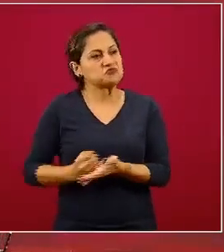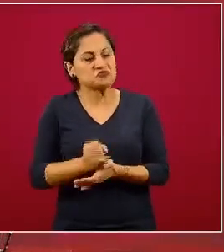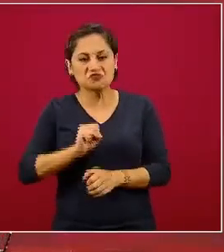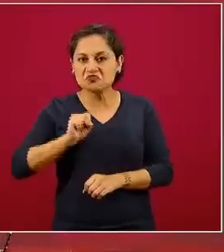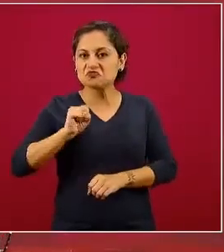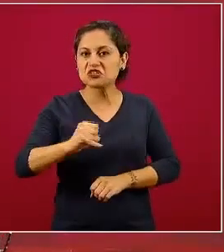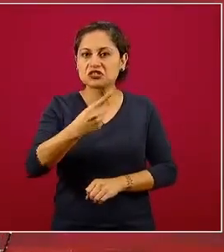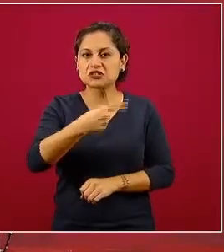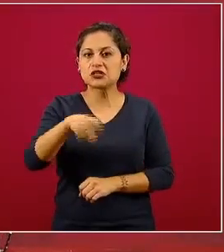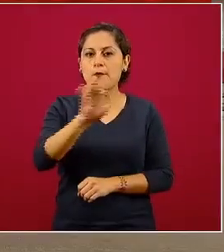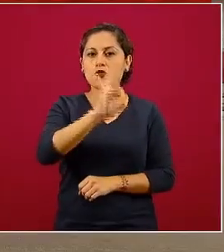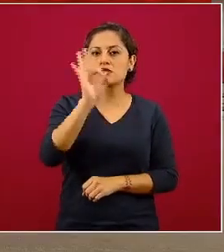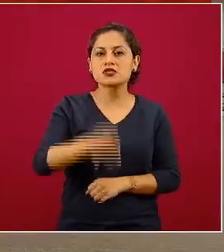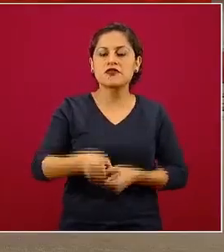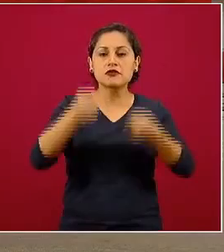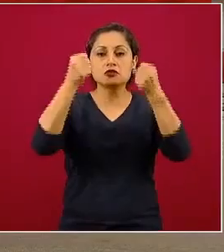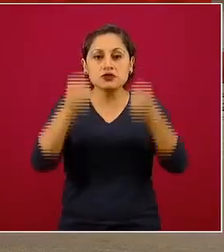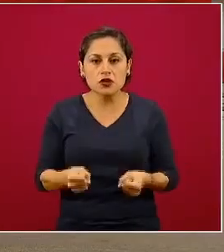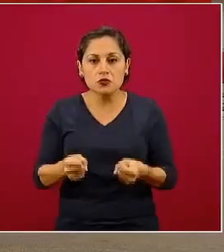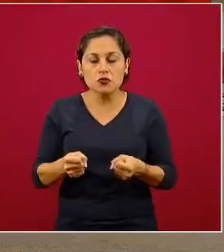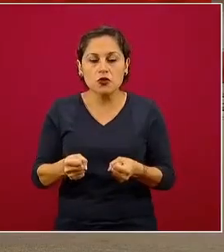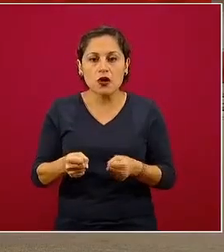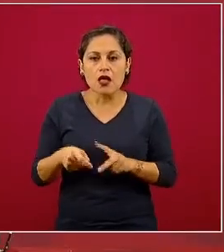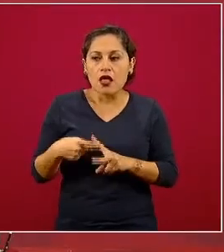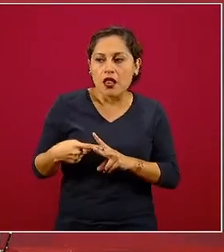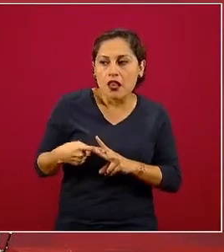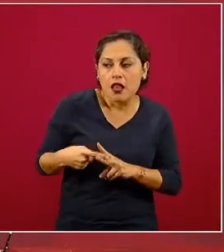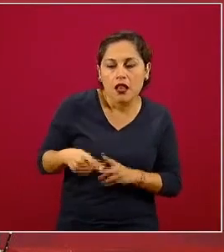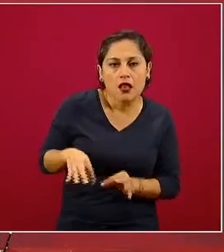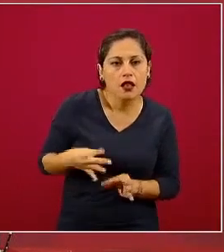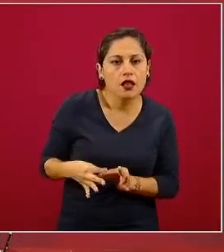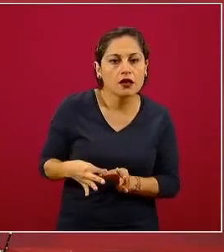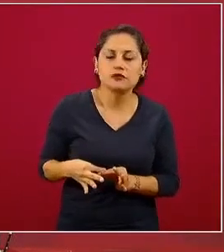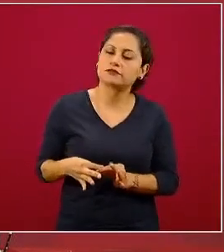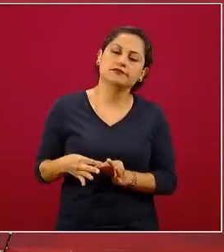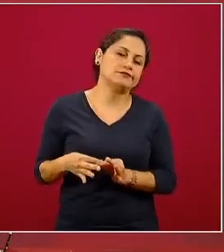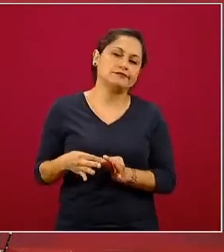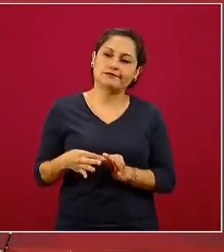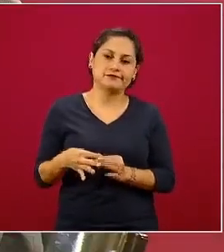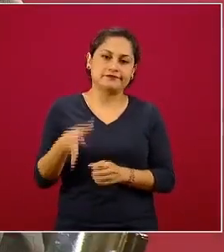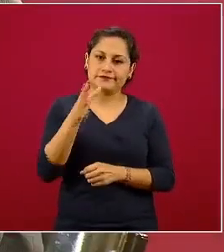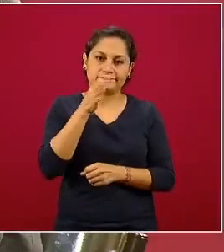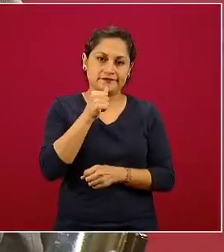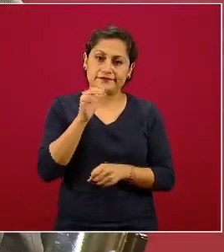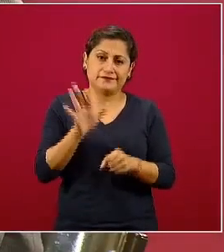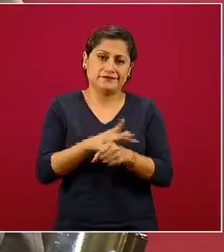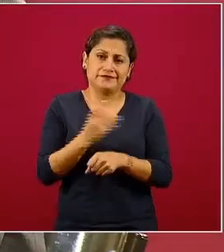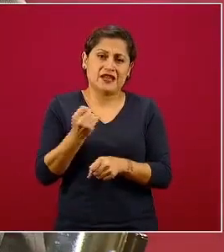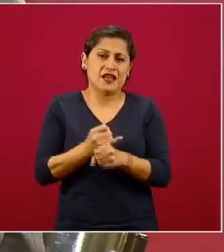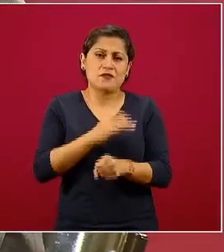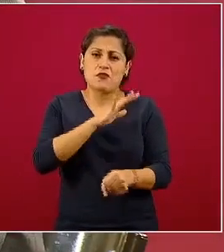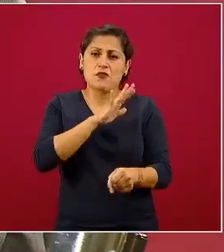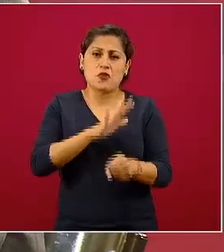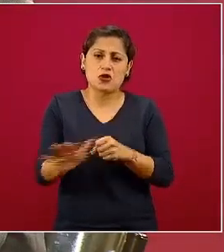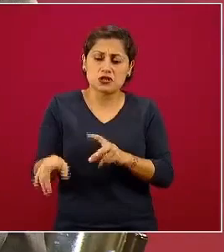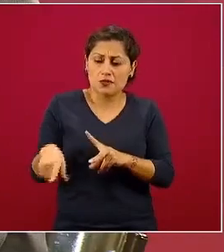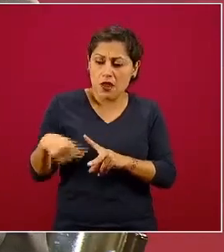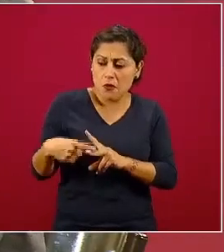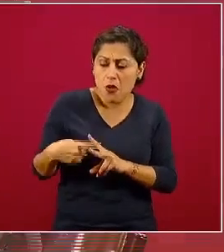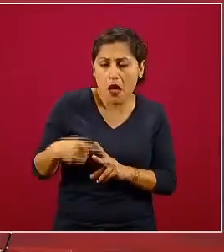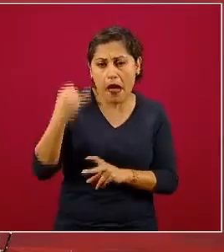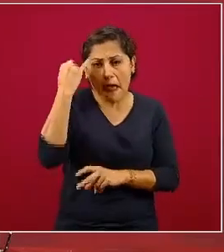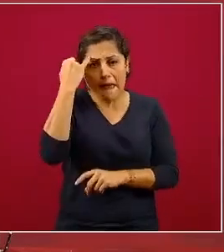exactamente precalculados. Sería, desde luego, poco factible pensar que se puede hacer una predicción